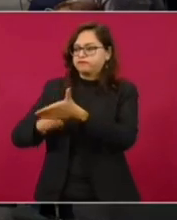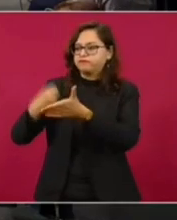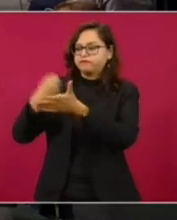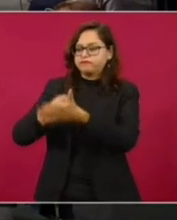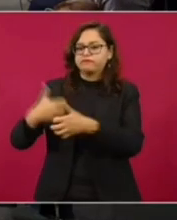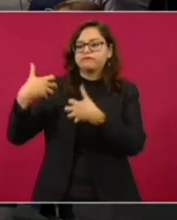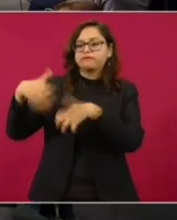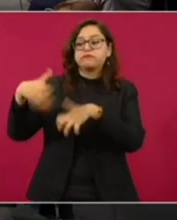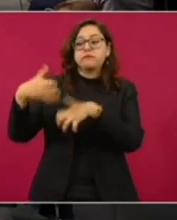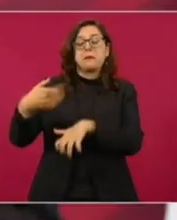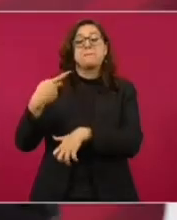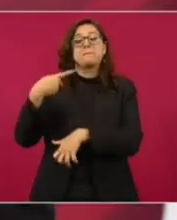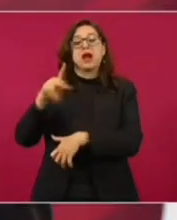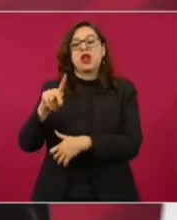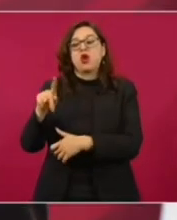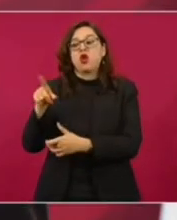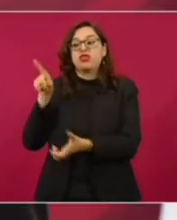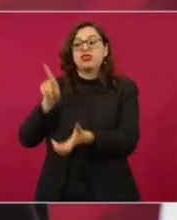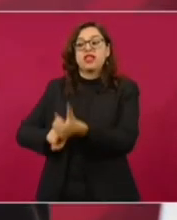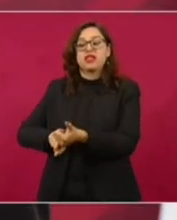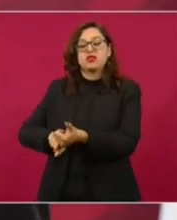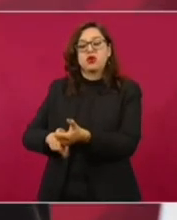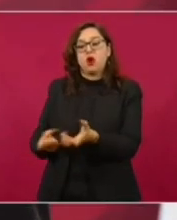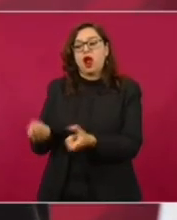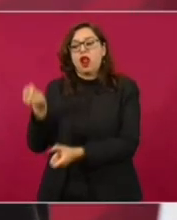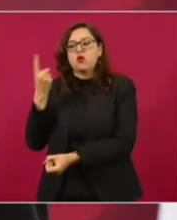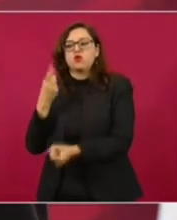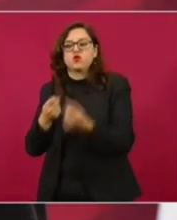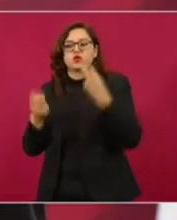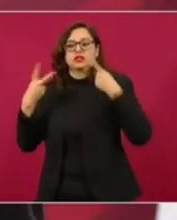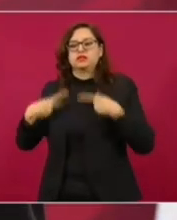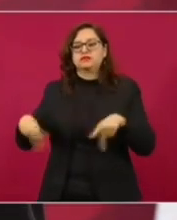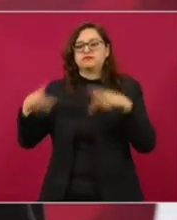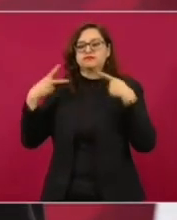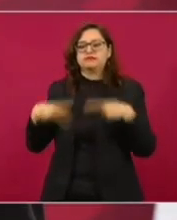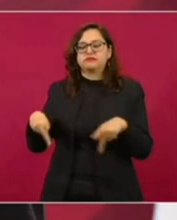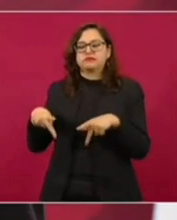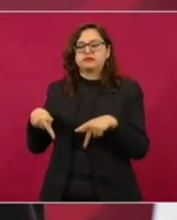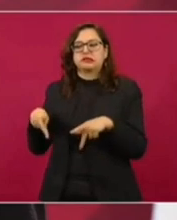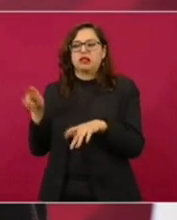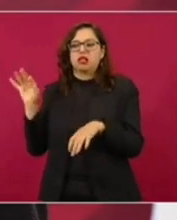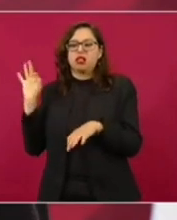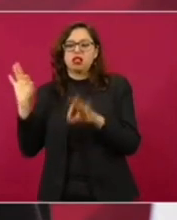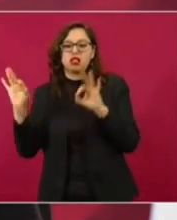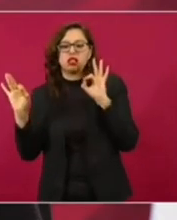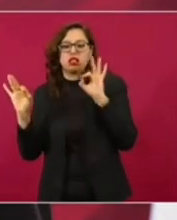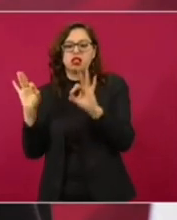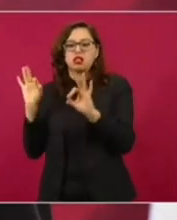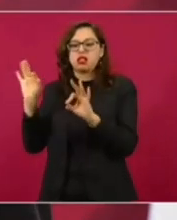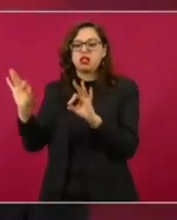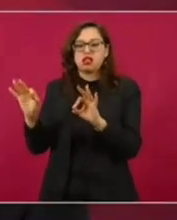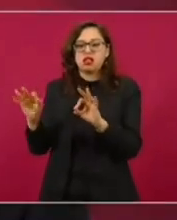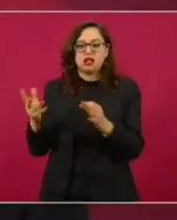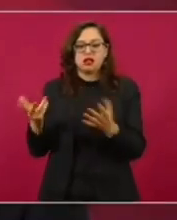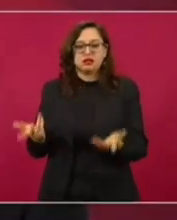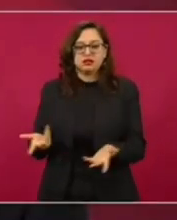este movimiento. Eso a lo mejor ni ellos